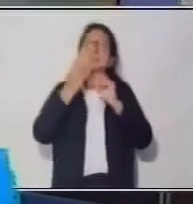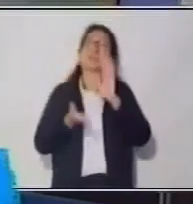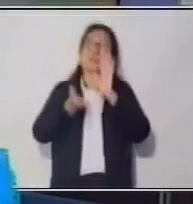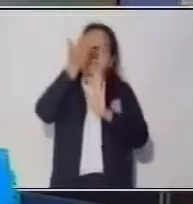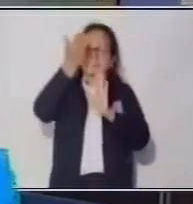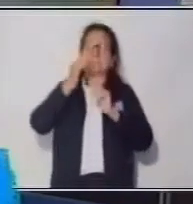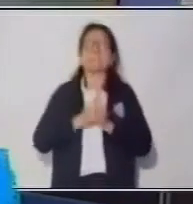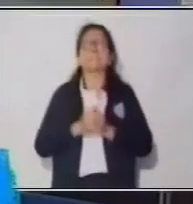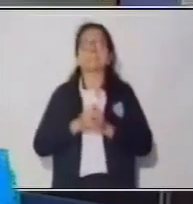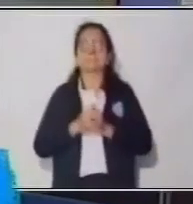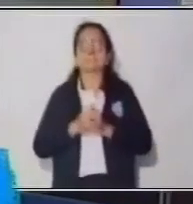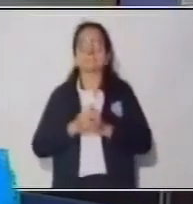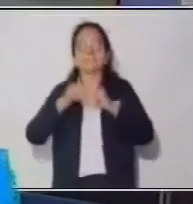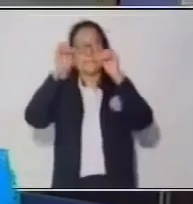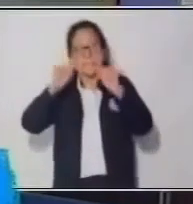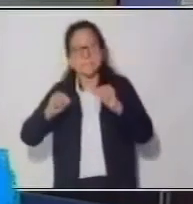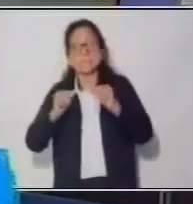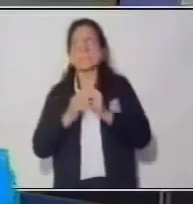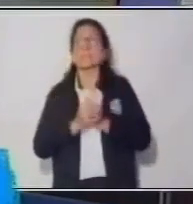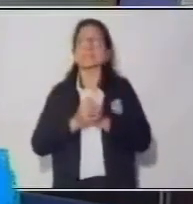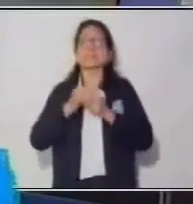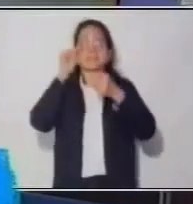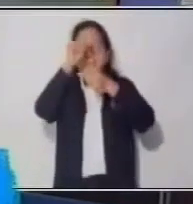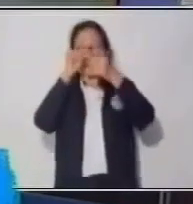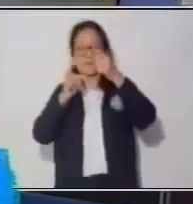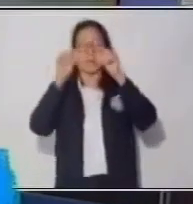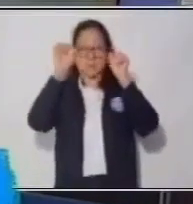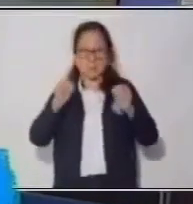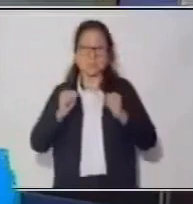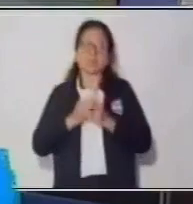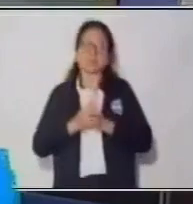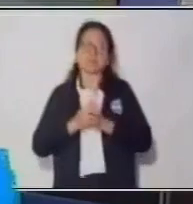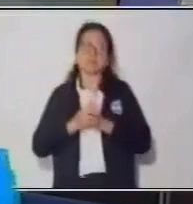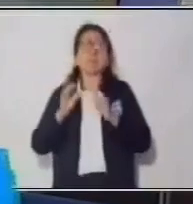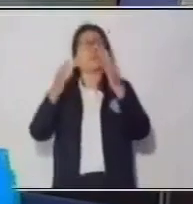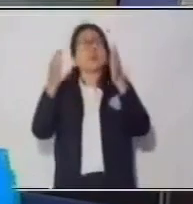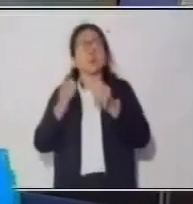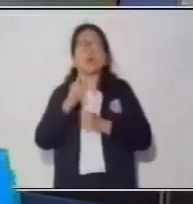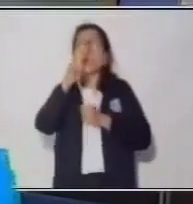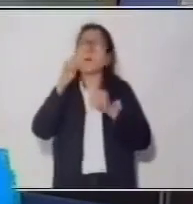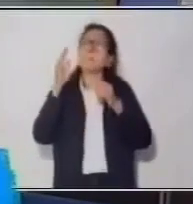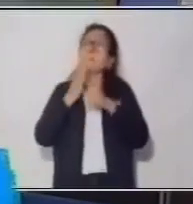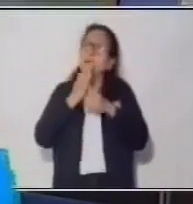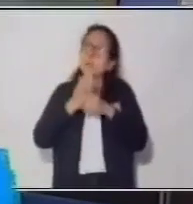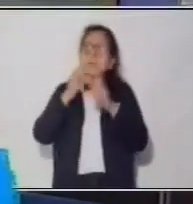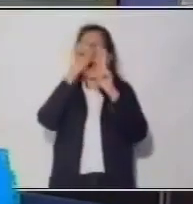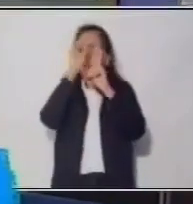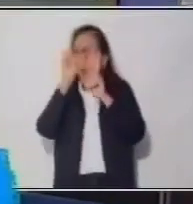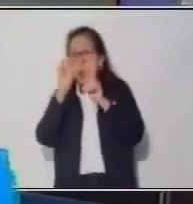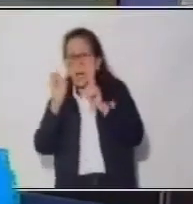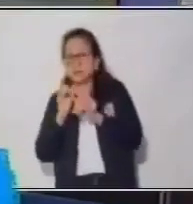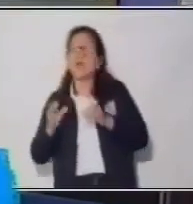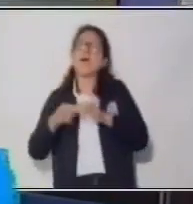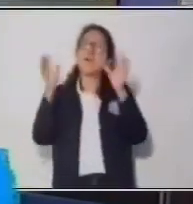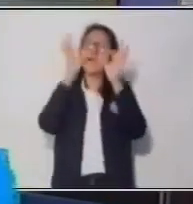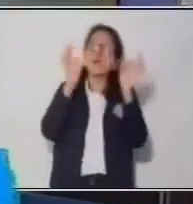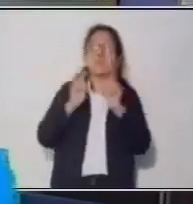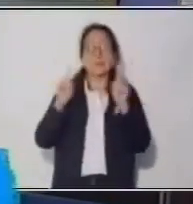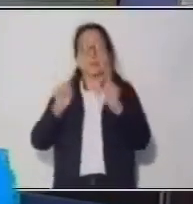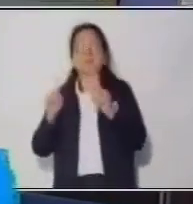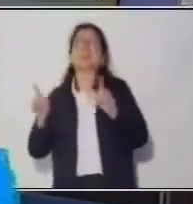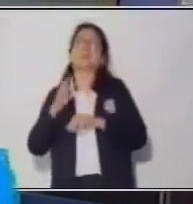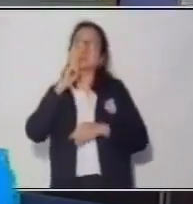para que puedan ser divisibles a través de un problema aplicado de diferentes maneras.